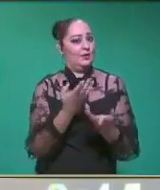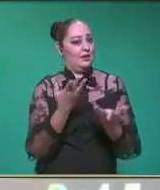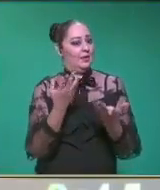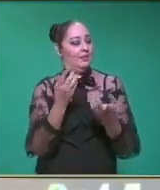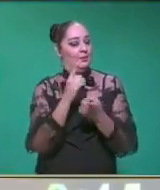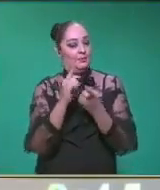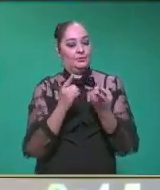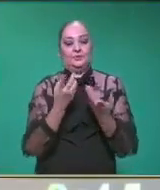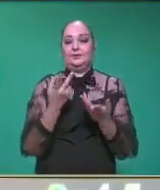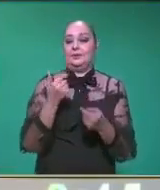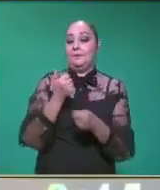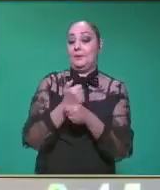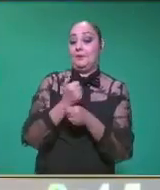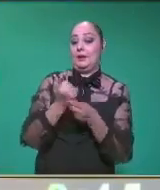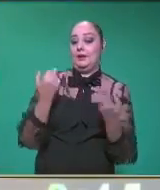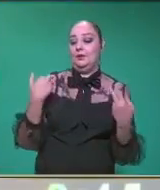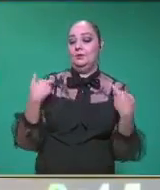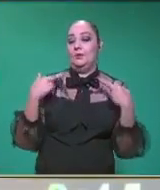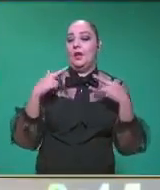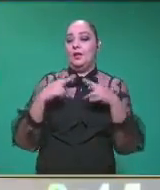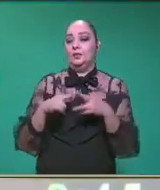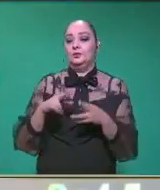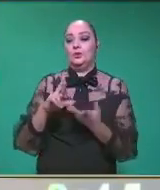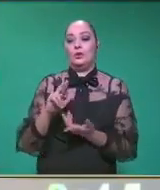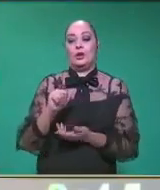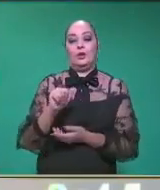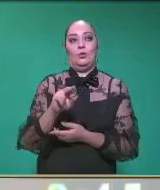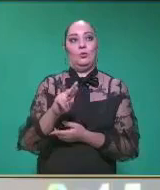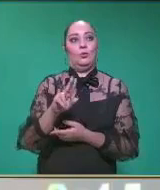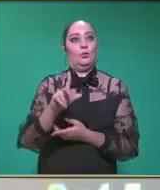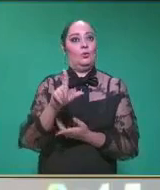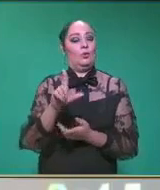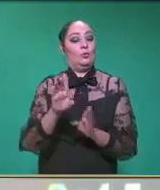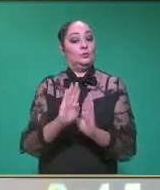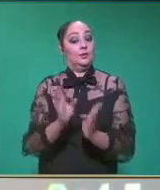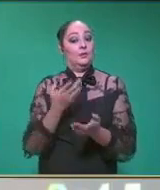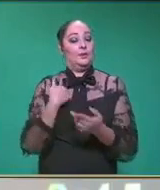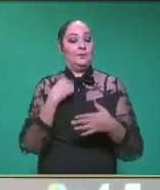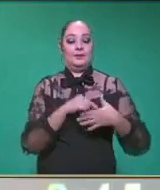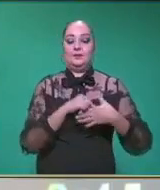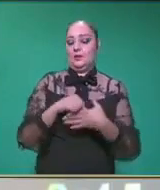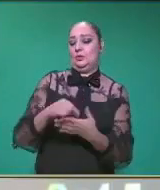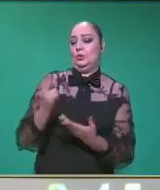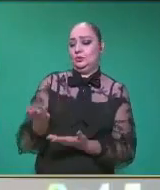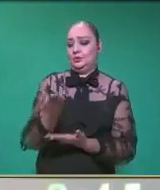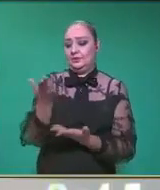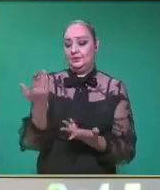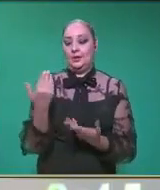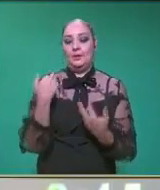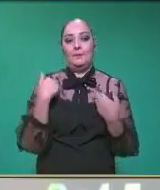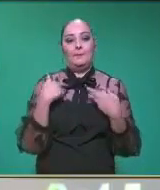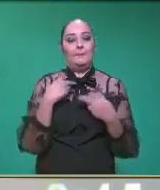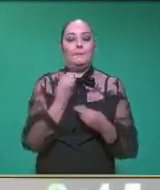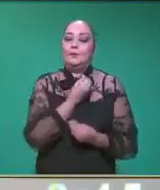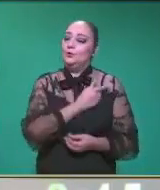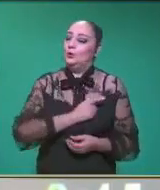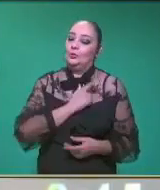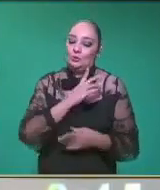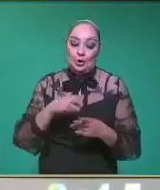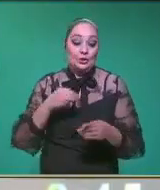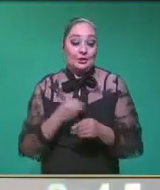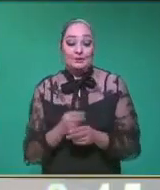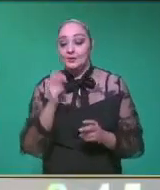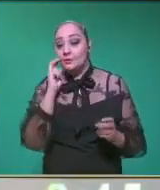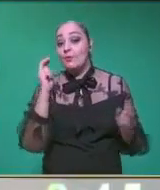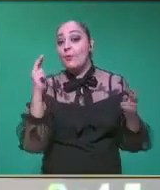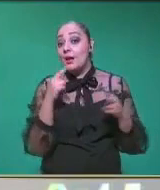El día de hoy nos acompaña el maestro. Maestro, ¿cómo se llama? Hola, chicos, ¿cómo están? Me presento con todos ustedes. Es un gusto estar nuevamente aquí